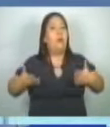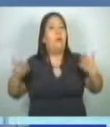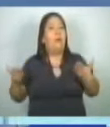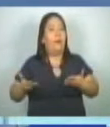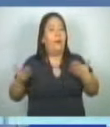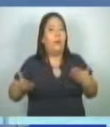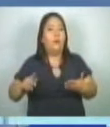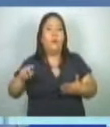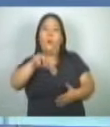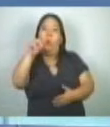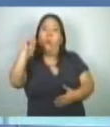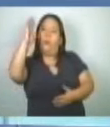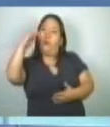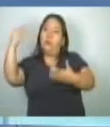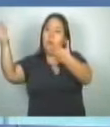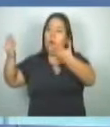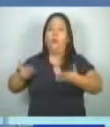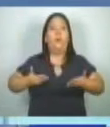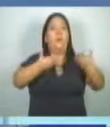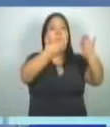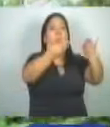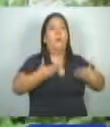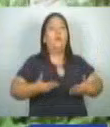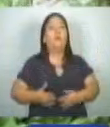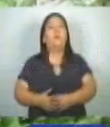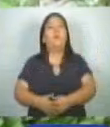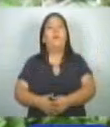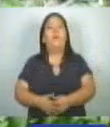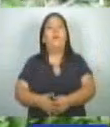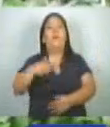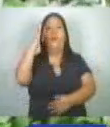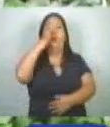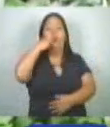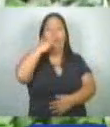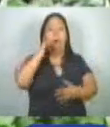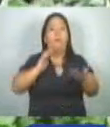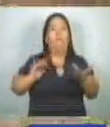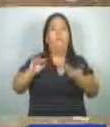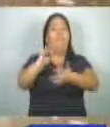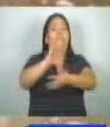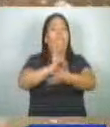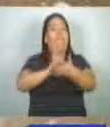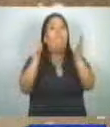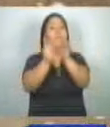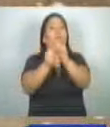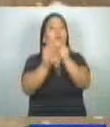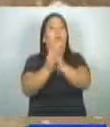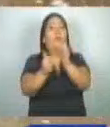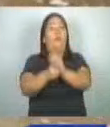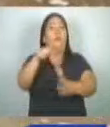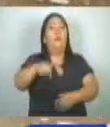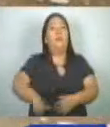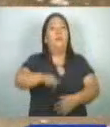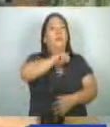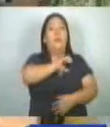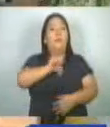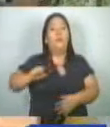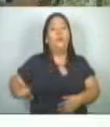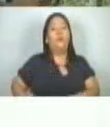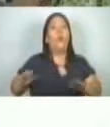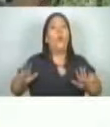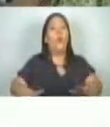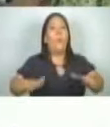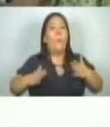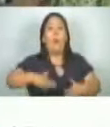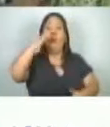colaboración de otros países. La contaminación es un problema que continúa afectando a El Salvador, sobre todo en el tratamiento de los